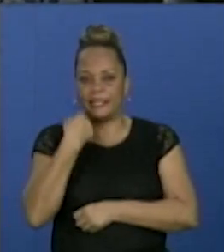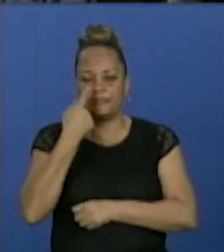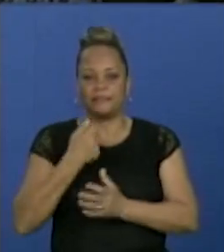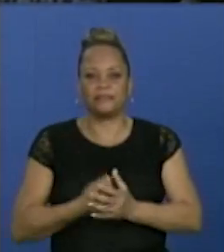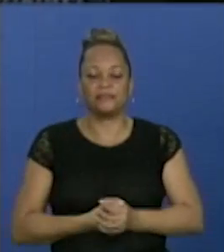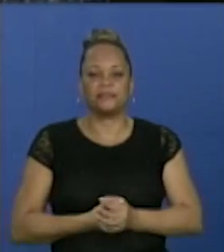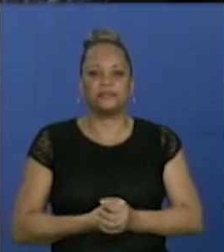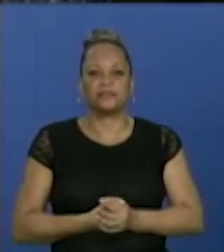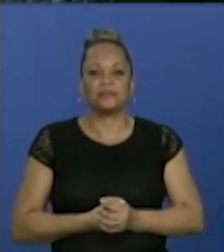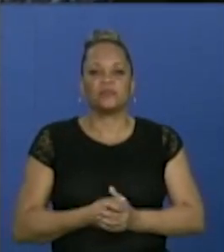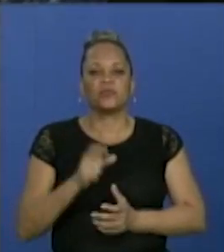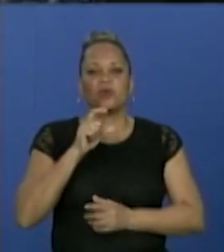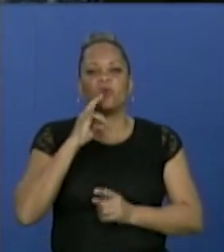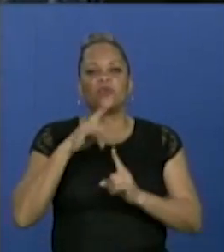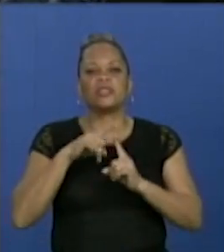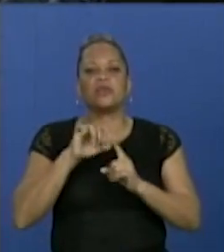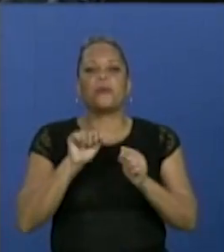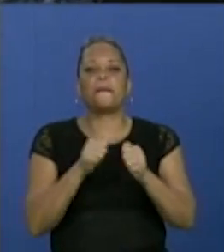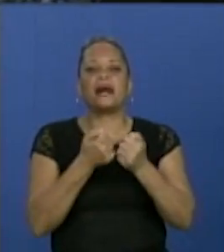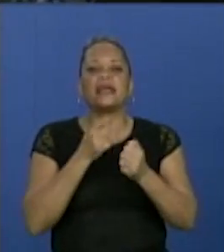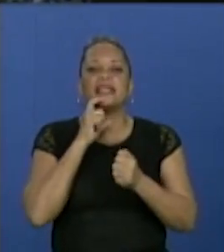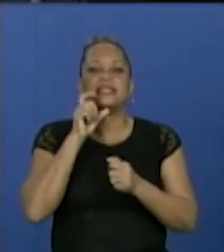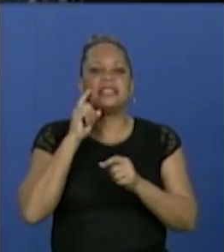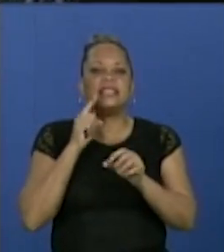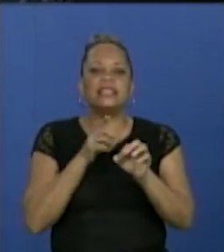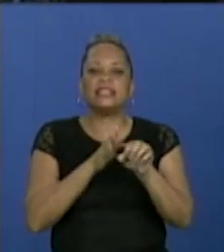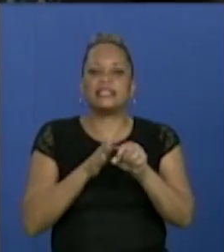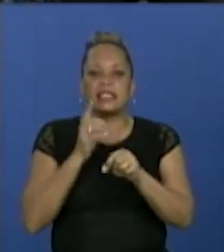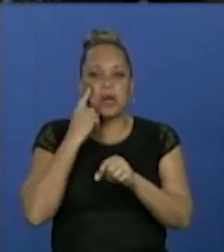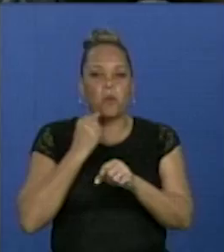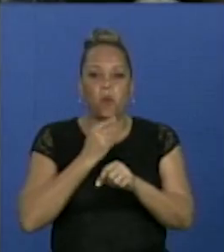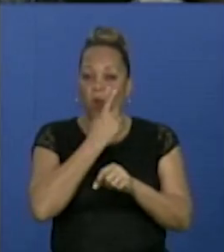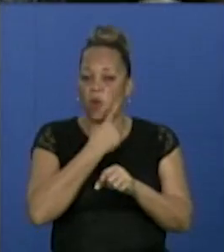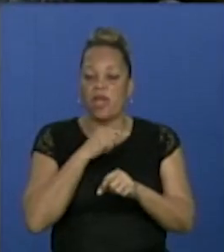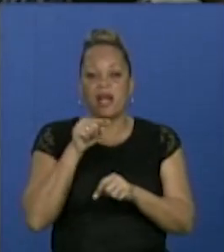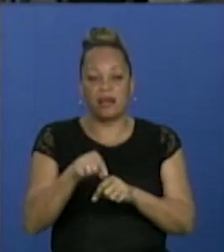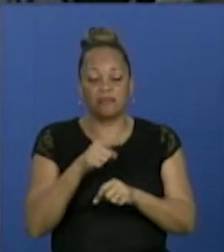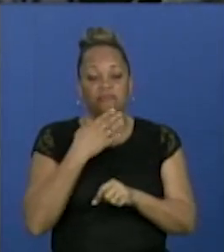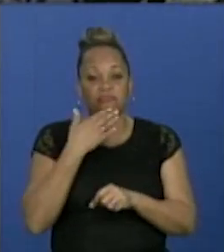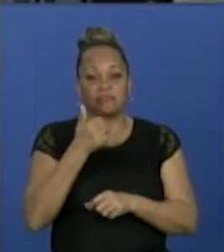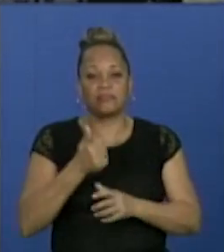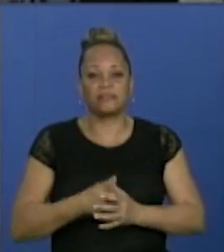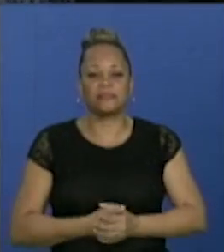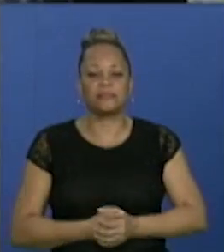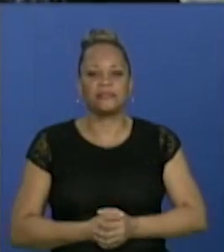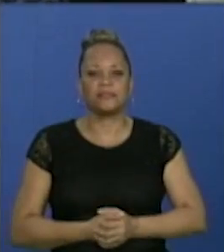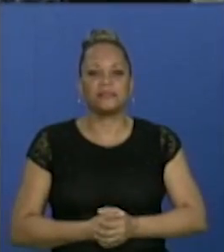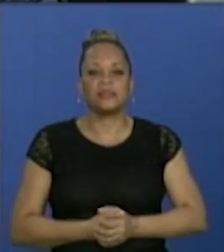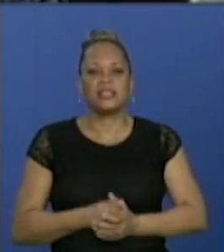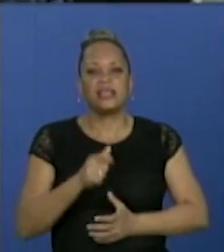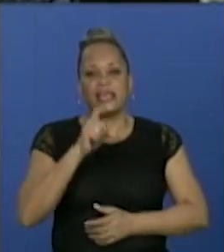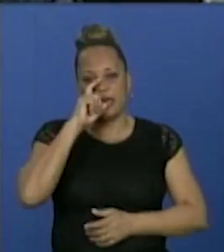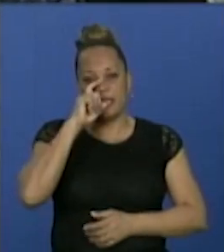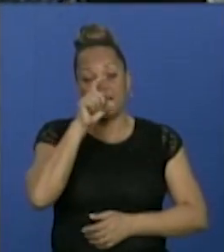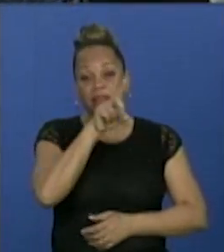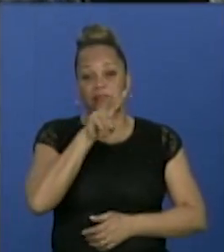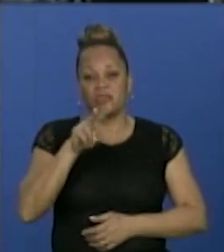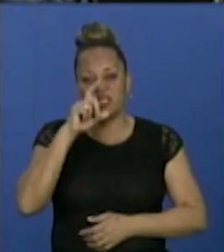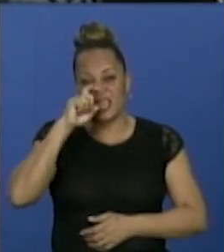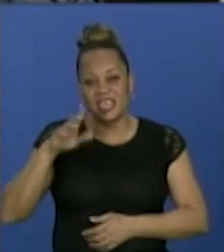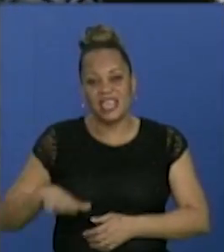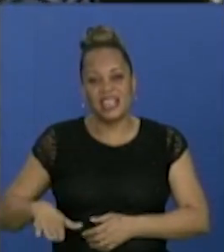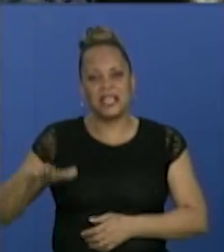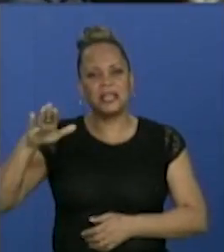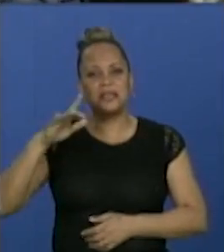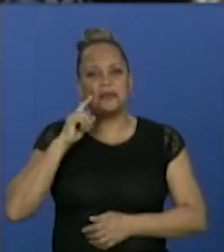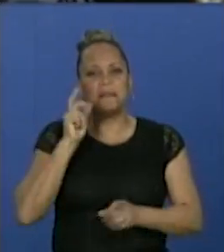Contigo pan y cebolla, esa fue la obra que motivó a Andros Perugorría a actuar. Con tan solo 12 años, aquel niño